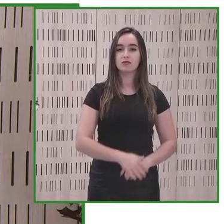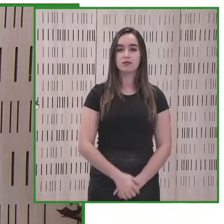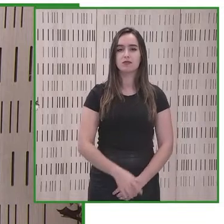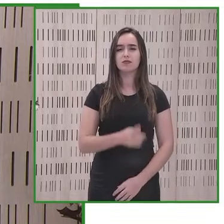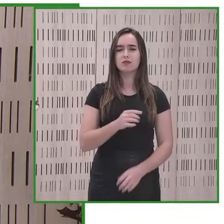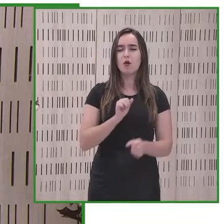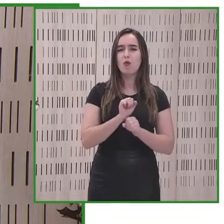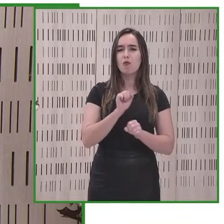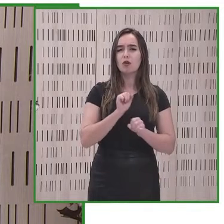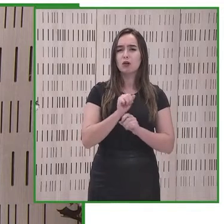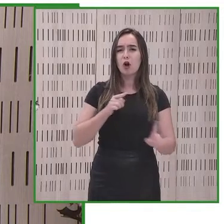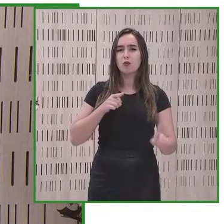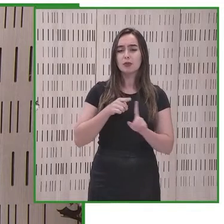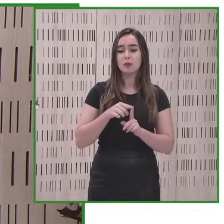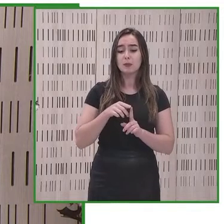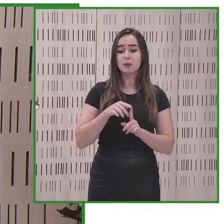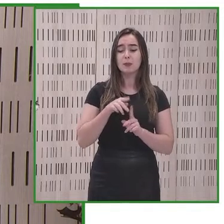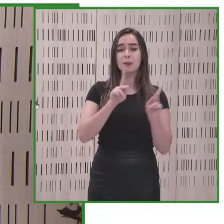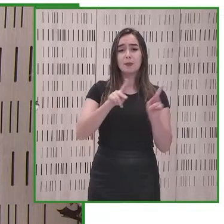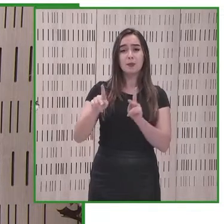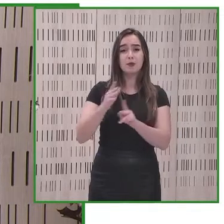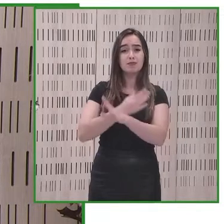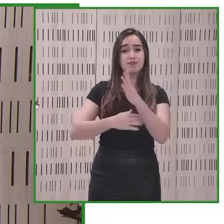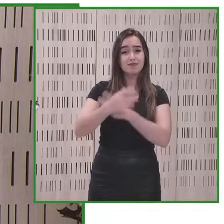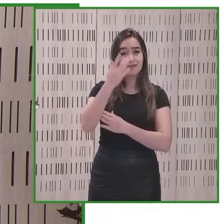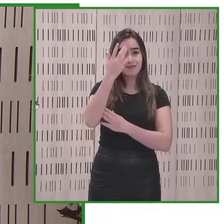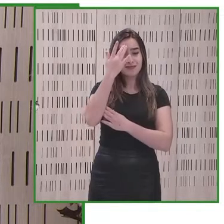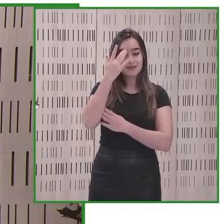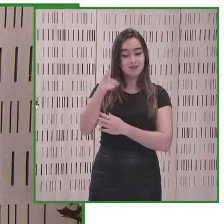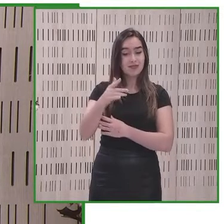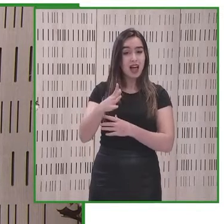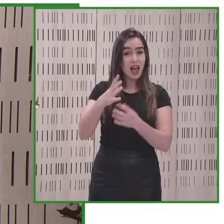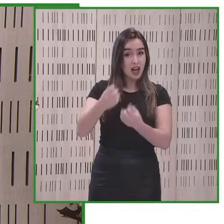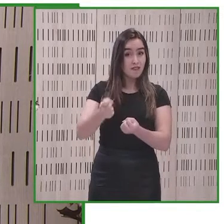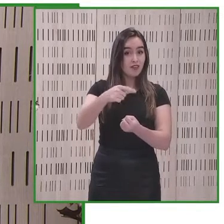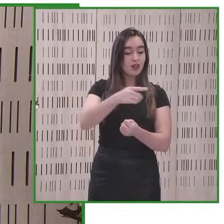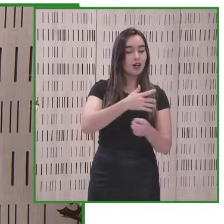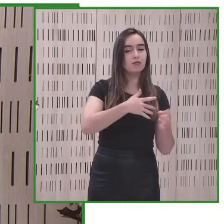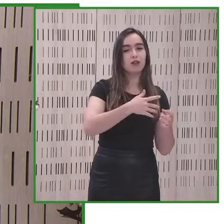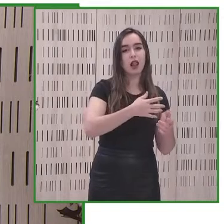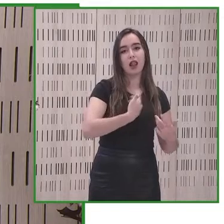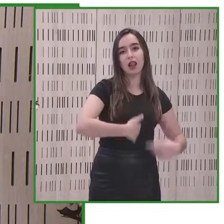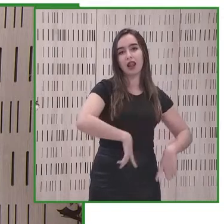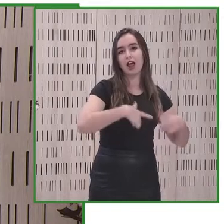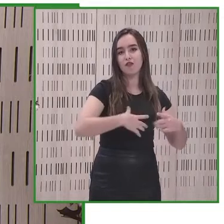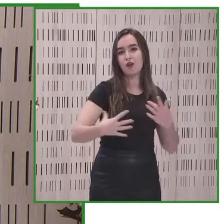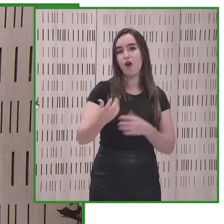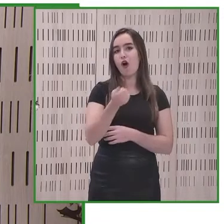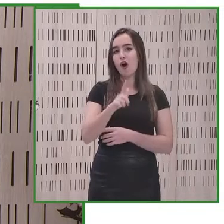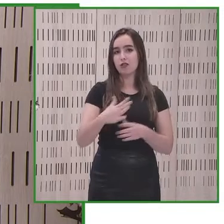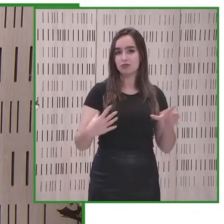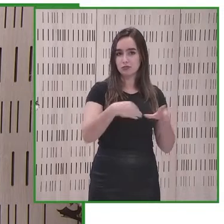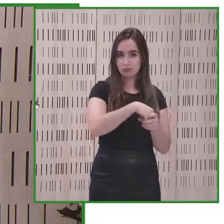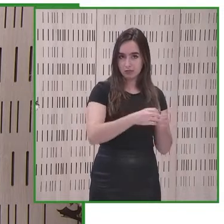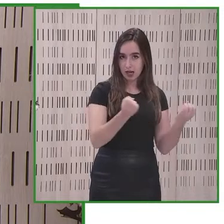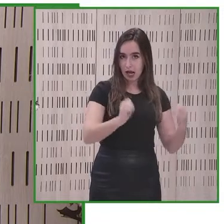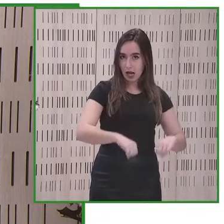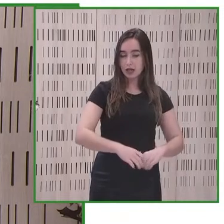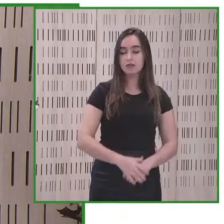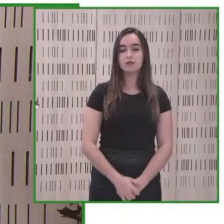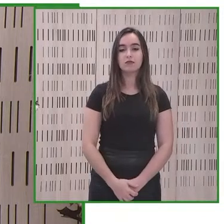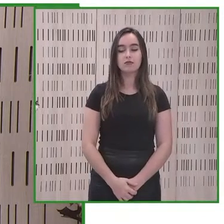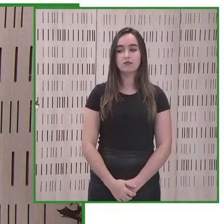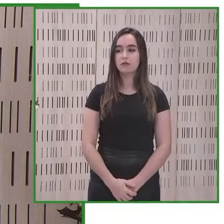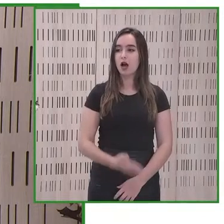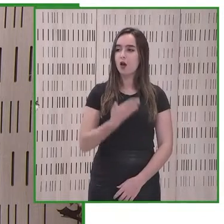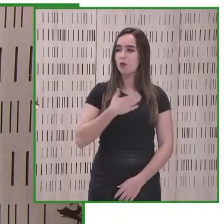la inclusión de las personas con discapacidad cognitiva en todos los ámbitos de la vida y quiero dar la más cordial